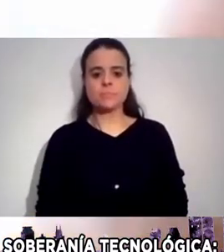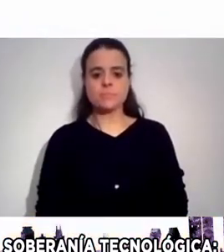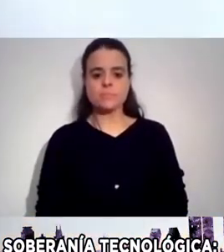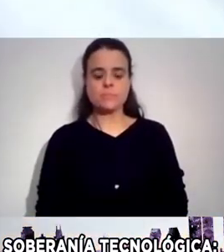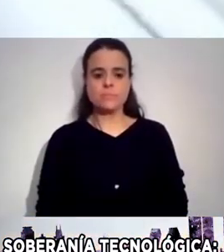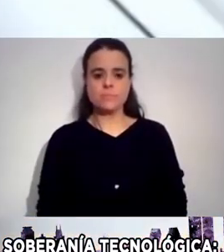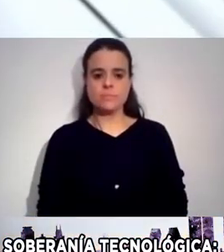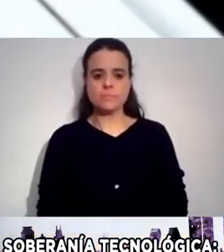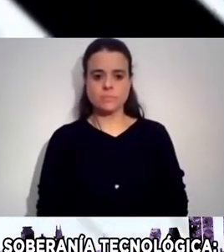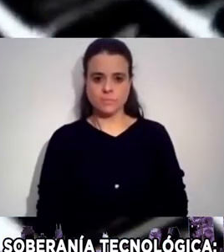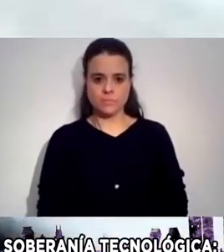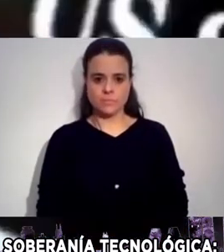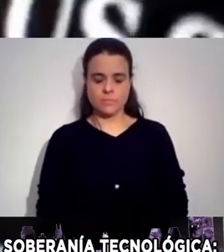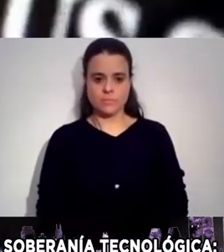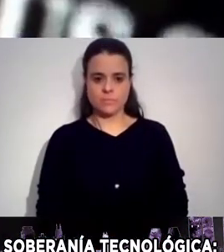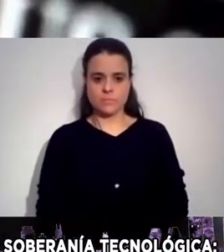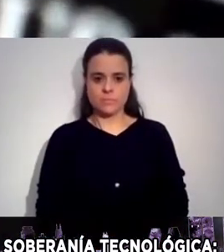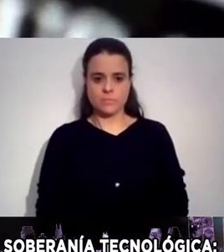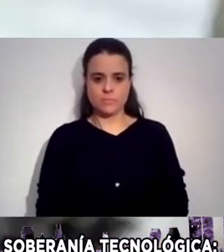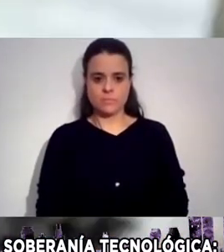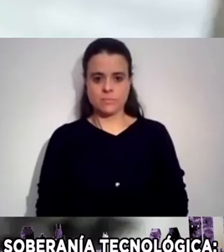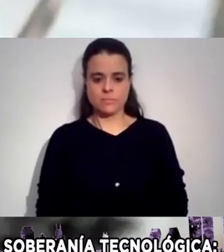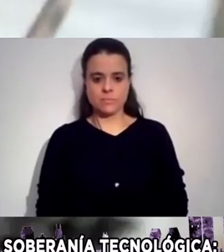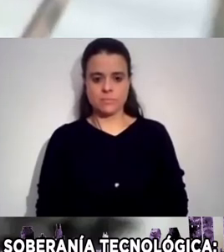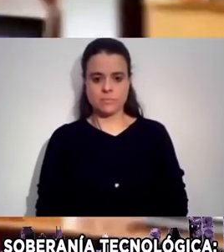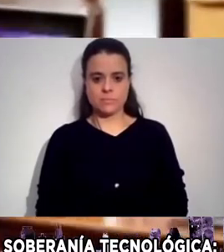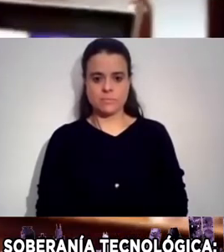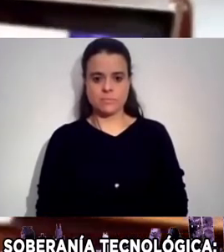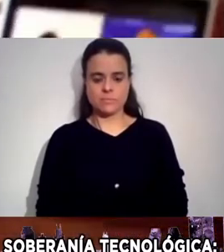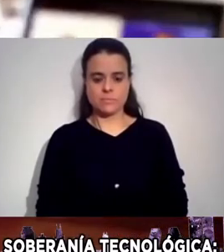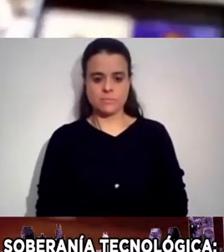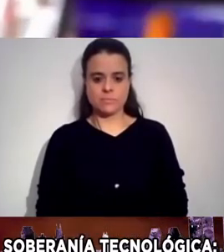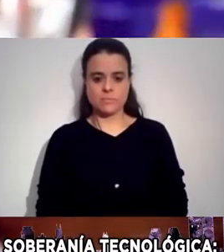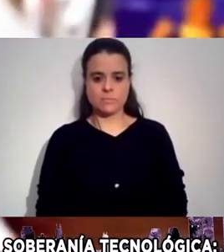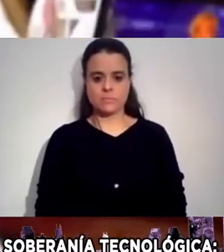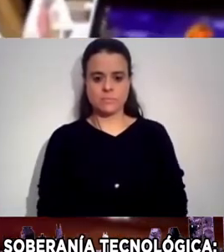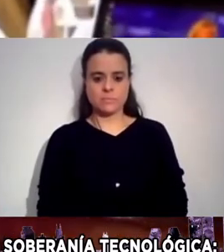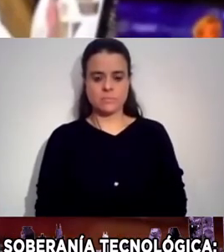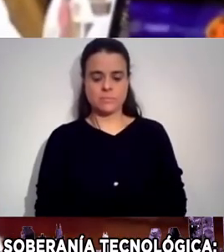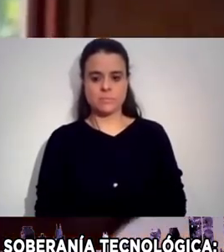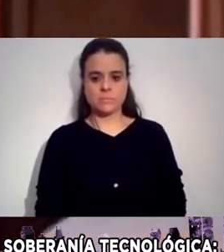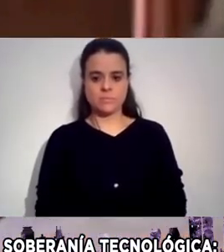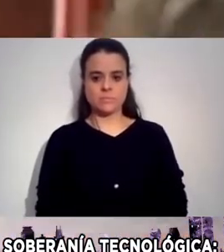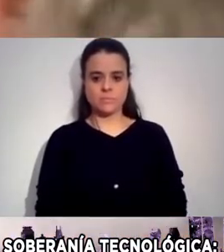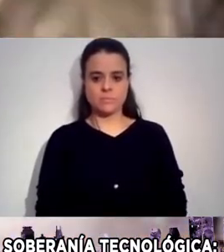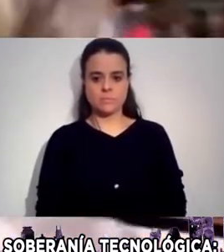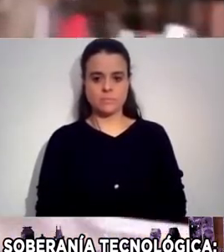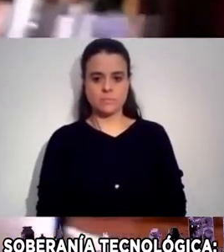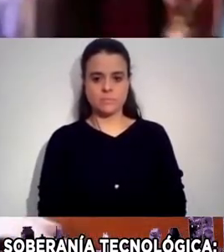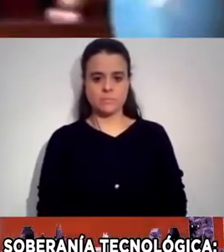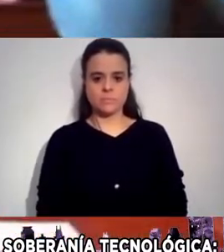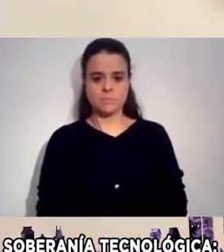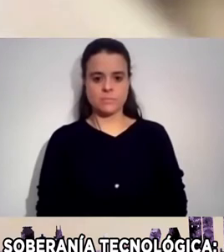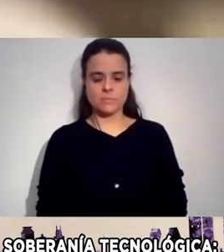lost due to banking blockade $15 million Added cost due to house arrest $500